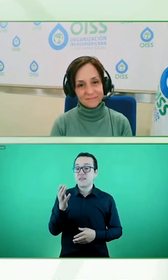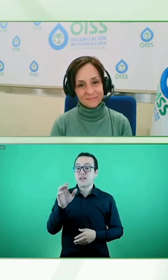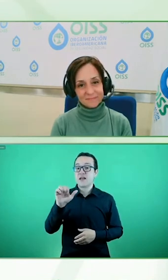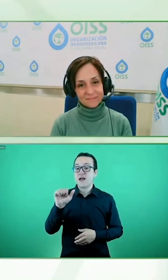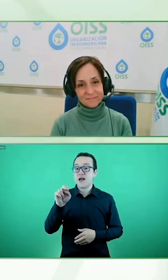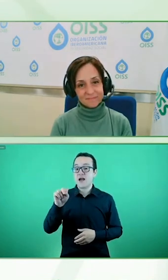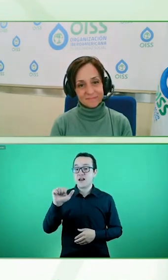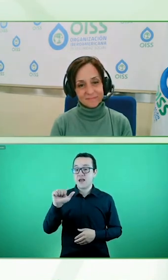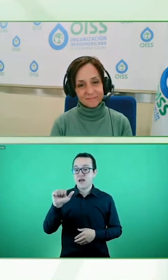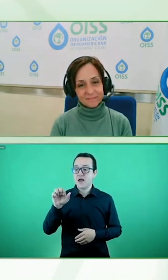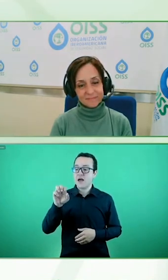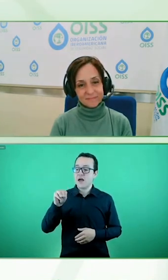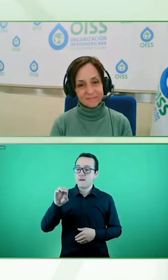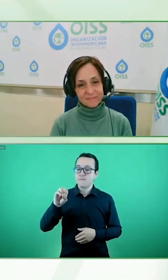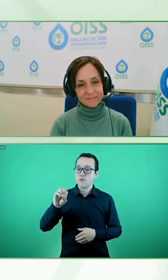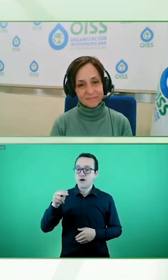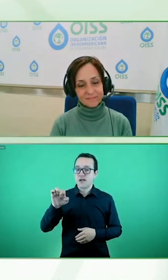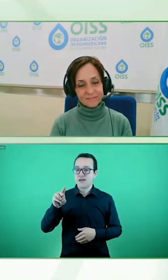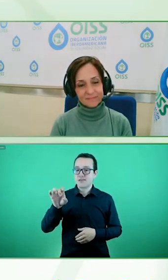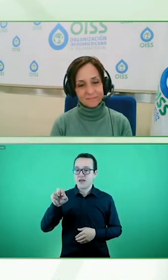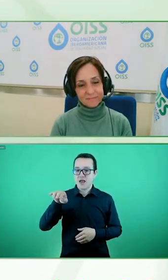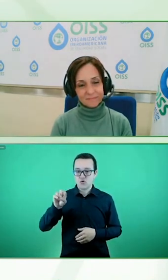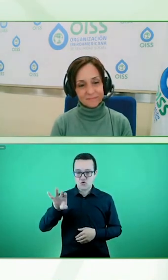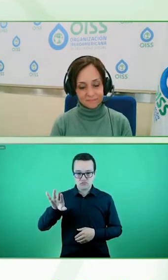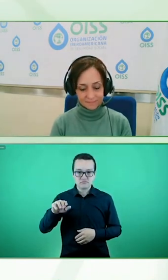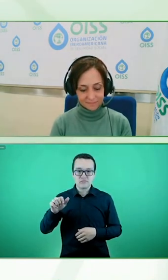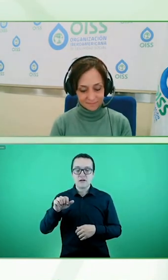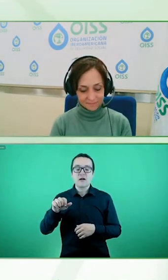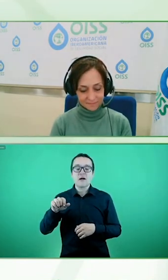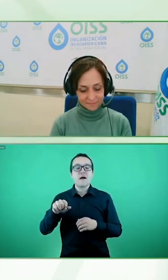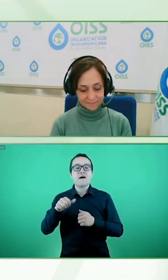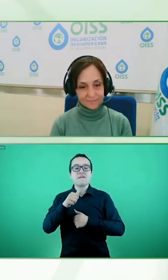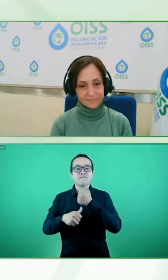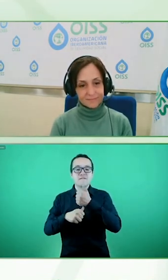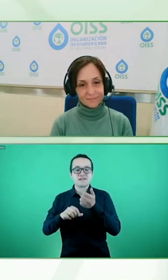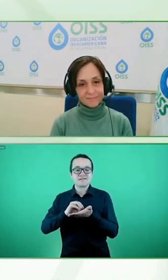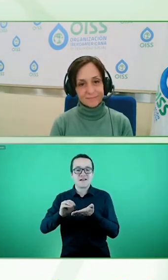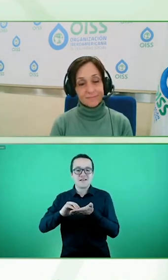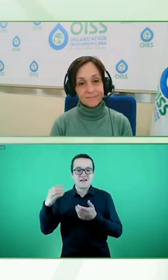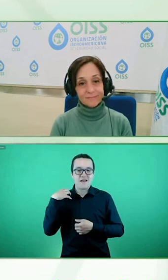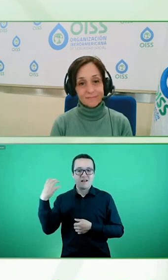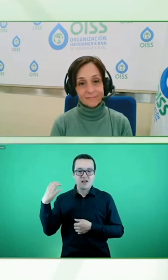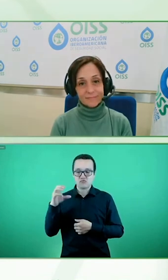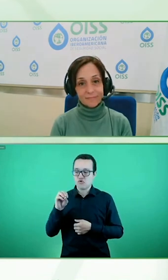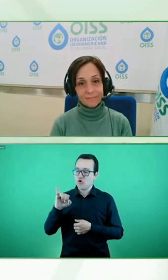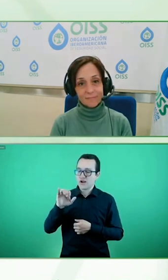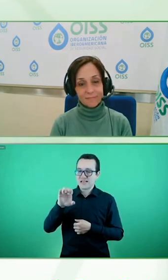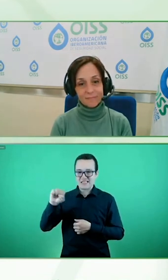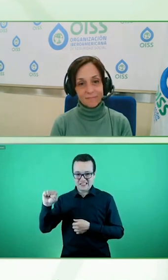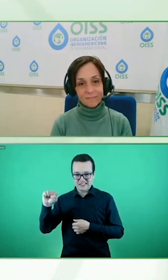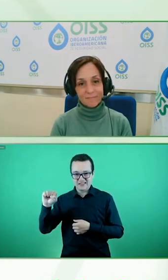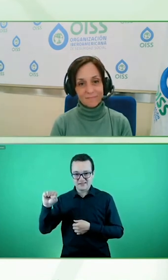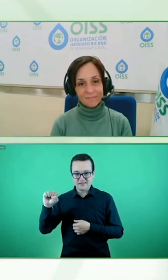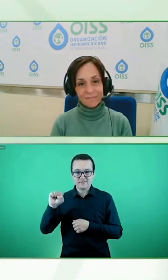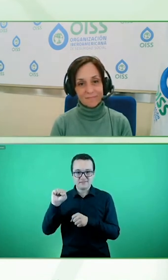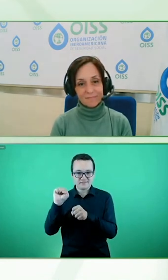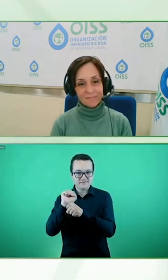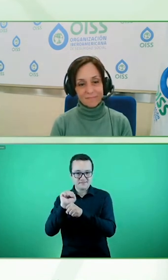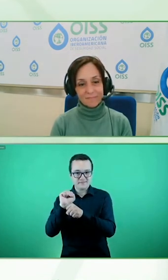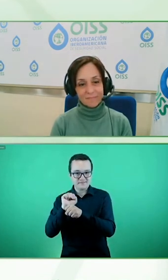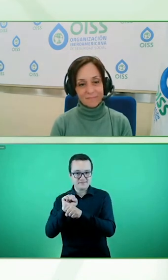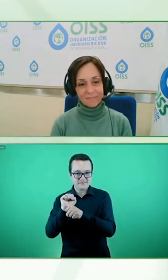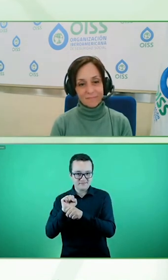vicesecretaria general de la Organización Iberoamericana de Seguridad Social, conocida por sus siglas OISS.